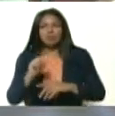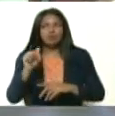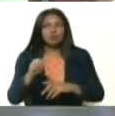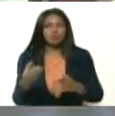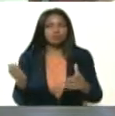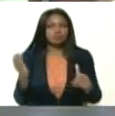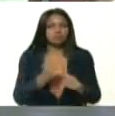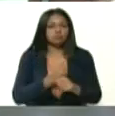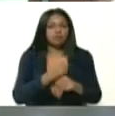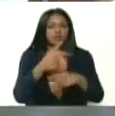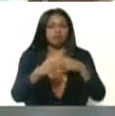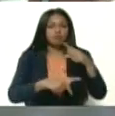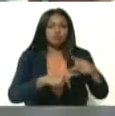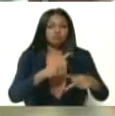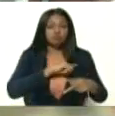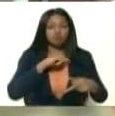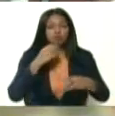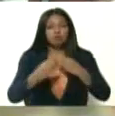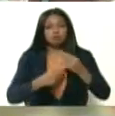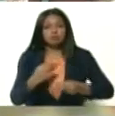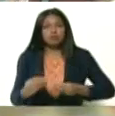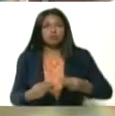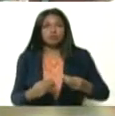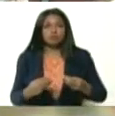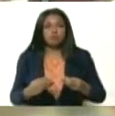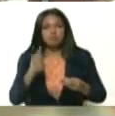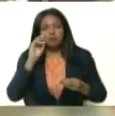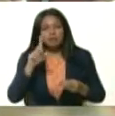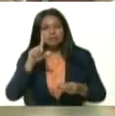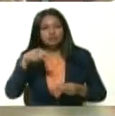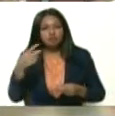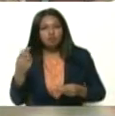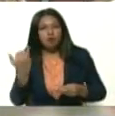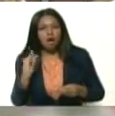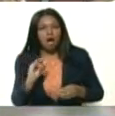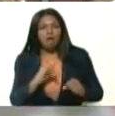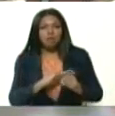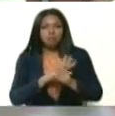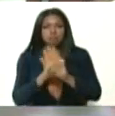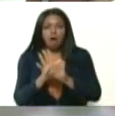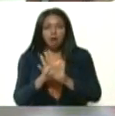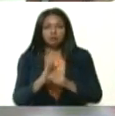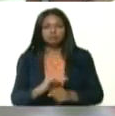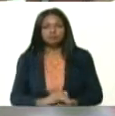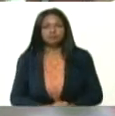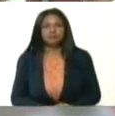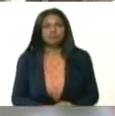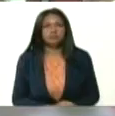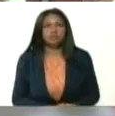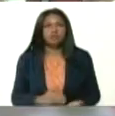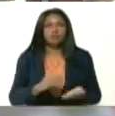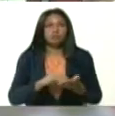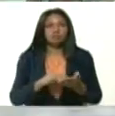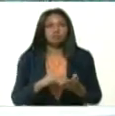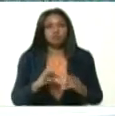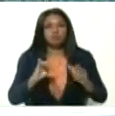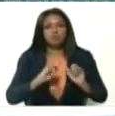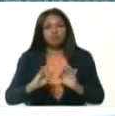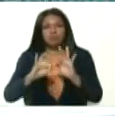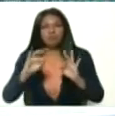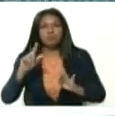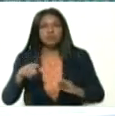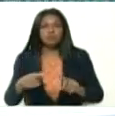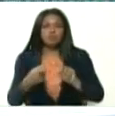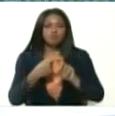se detectó en el proceso que estamos haciendo de despistaje ampliado personalizado. Se le aplicó la PCR y